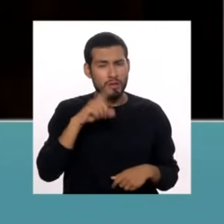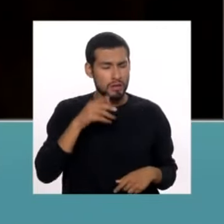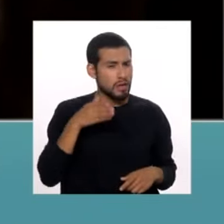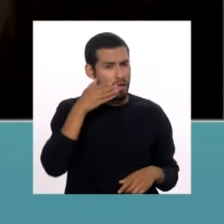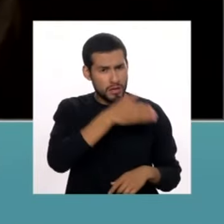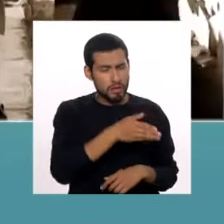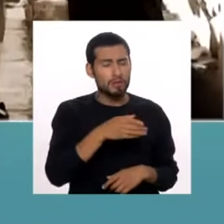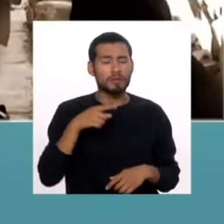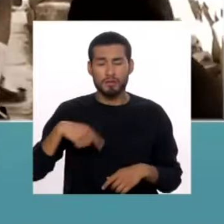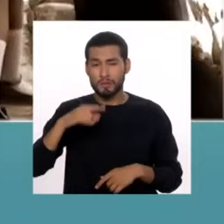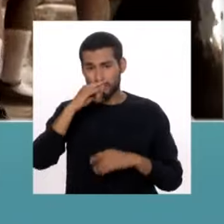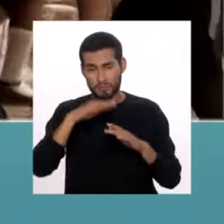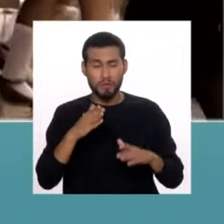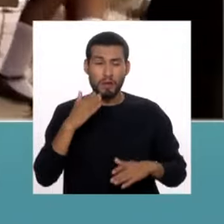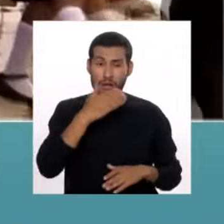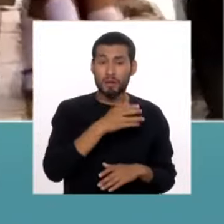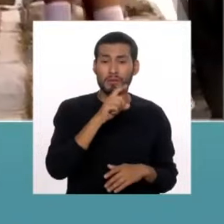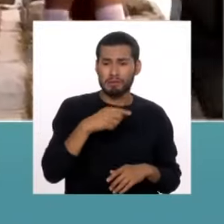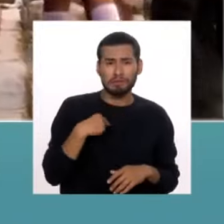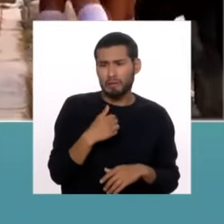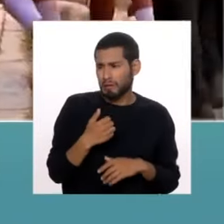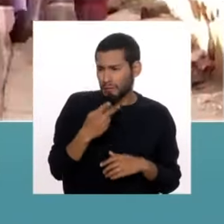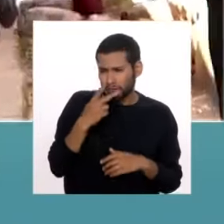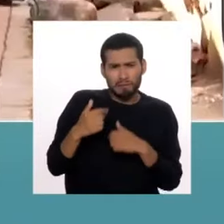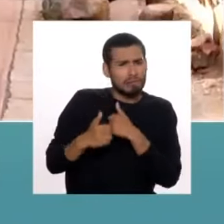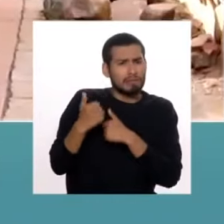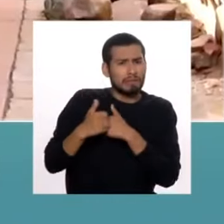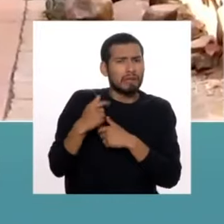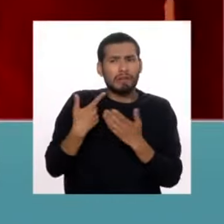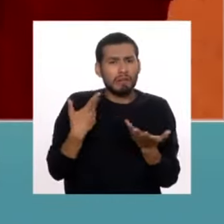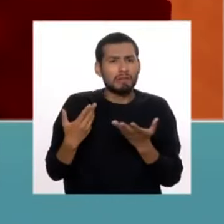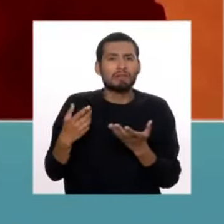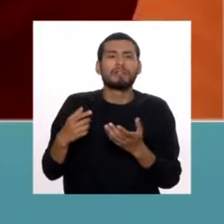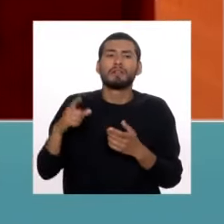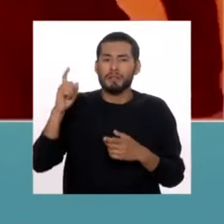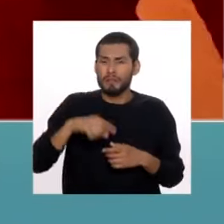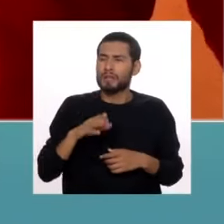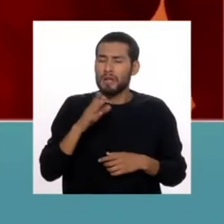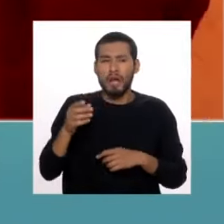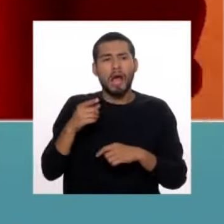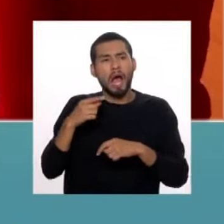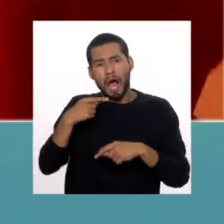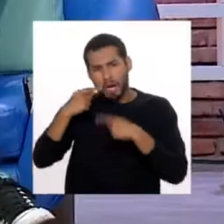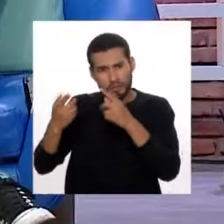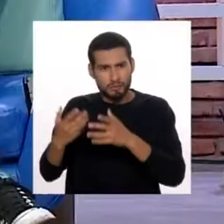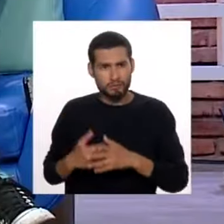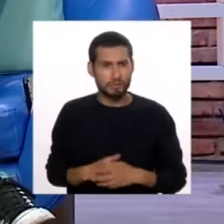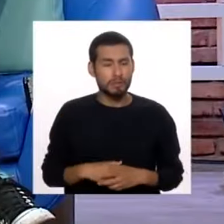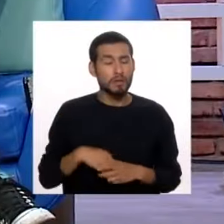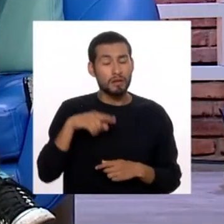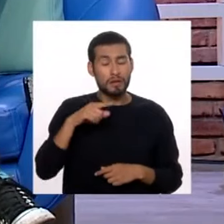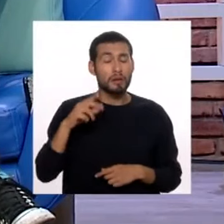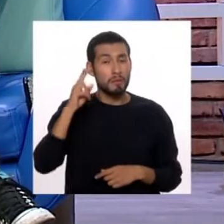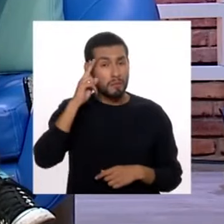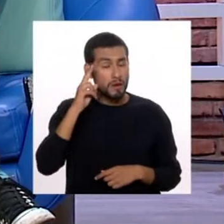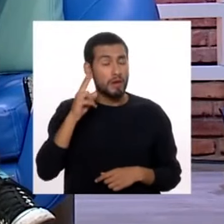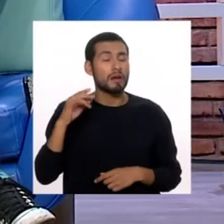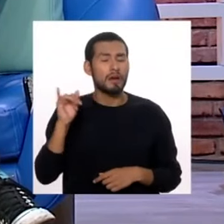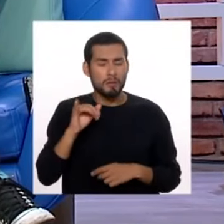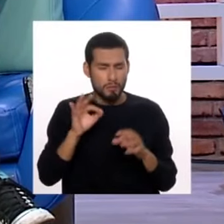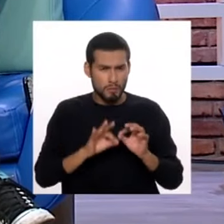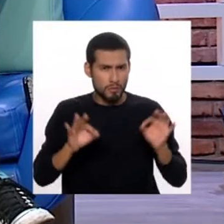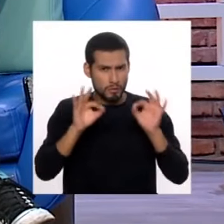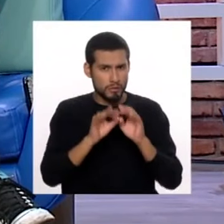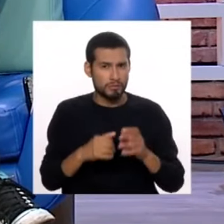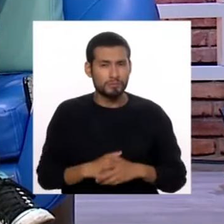deben recurrir los niños cuando se sienten en esta situación y ellos deben ayudarlos quizás con el reporte. Ahora, los maestros también son una pieza fundamental. No